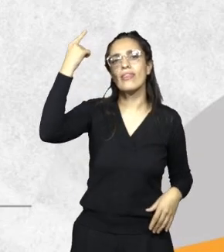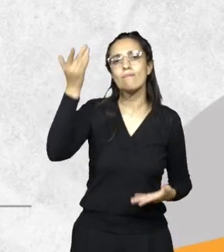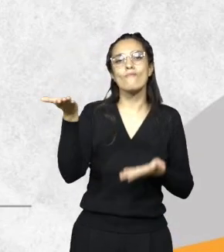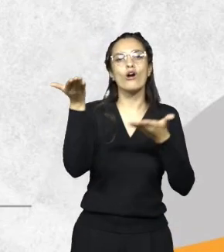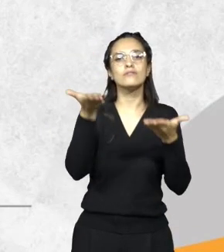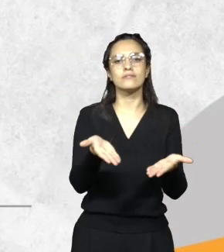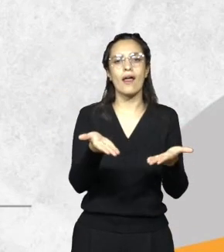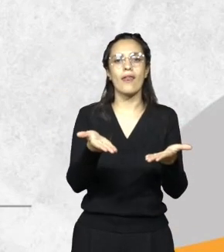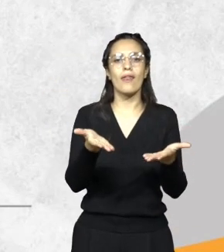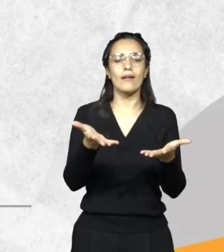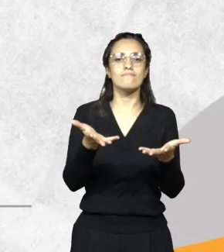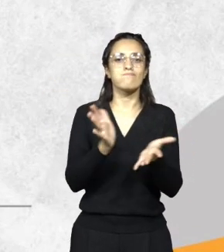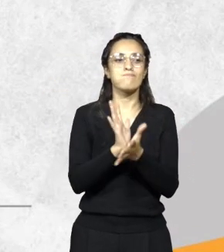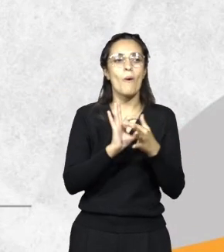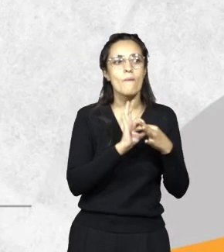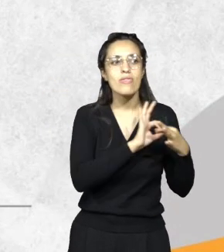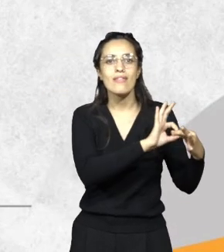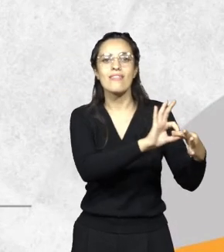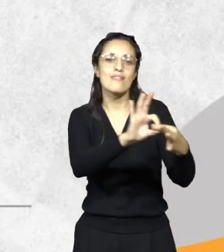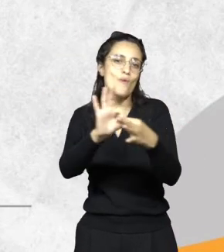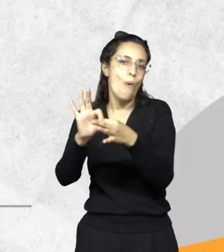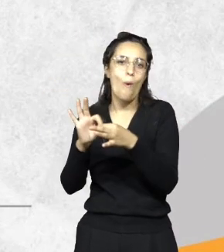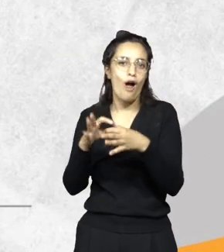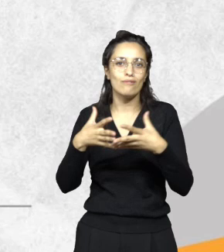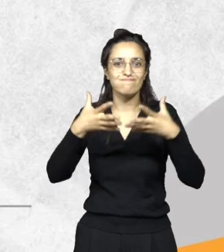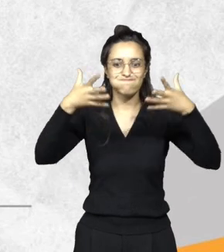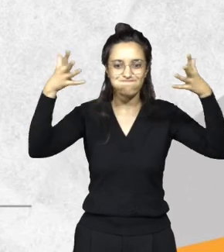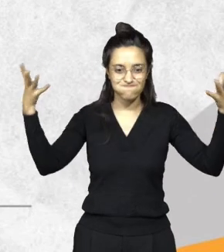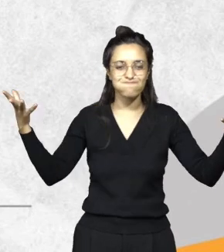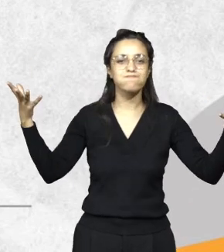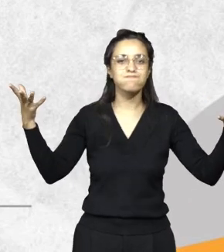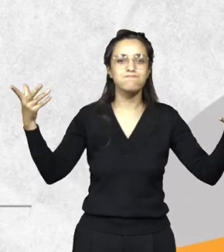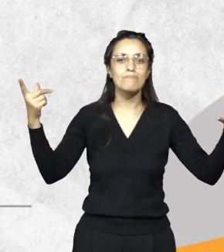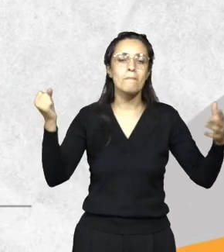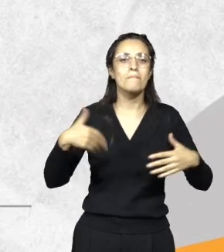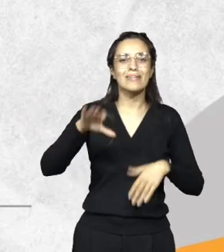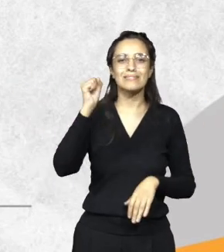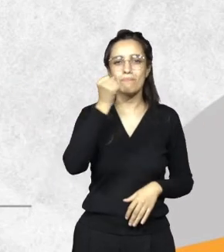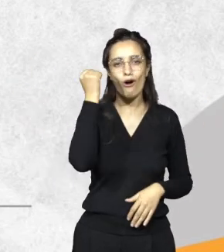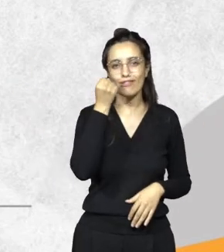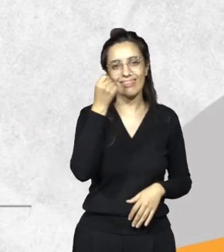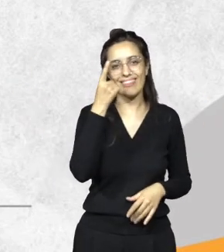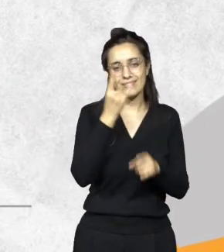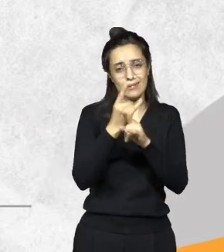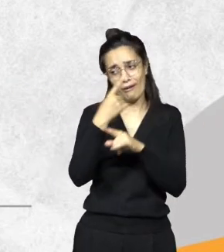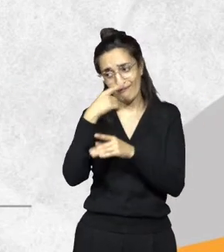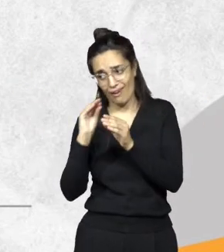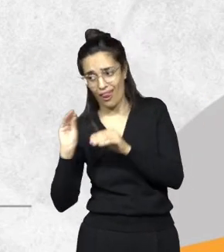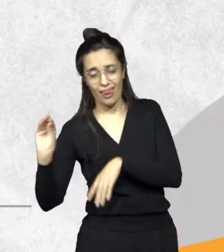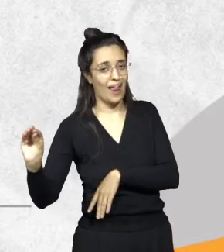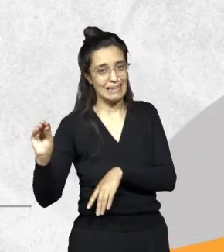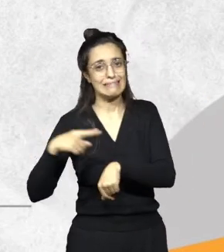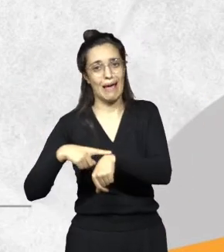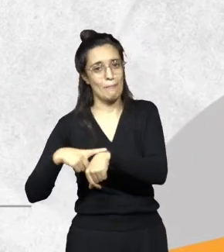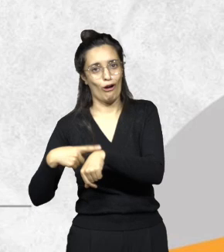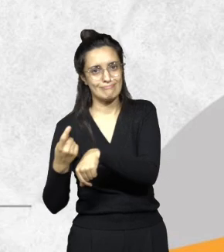vínculos, pero lo más importante, que siempre queda para el final cuando hay poco tiempo, es decir, bueno, además de